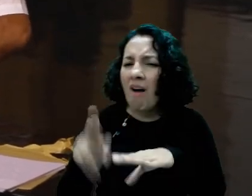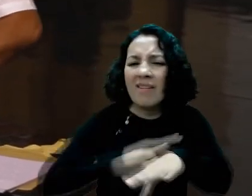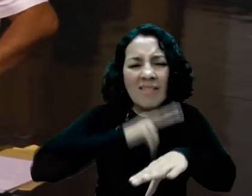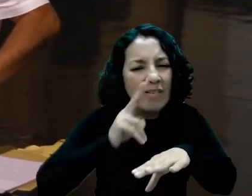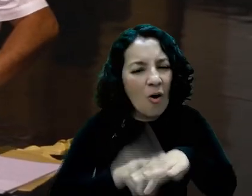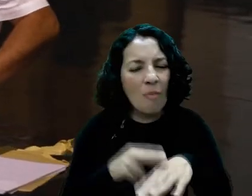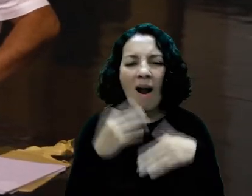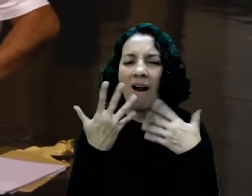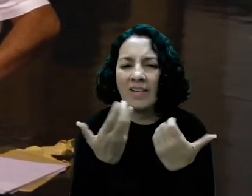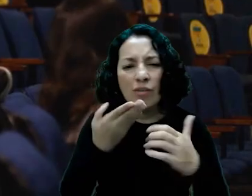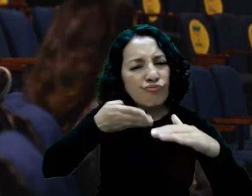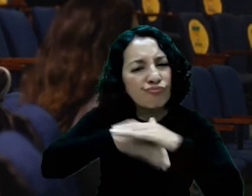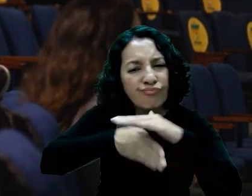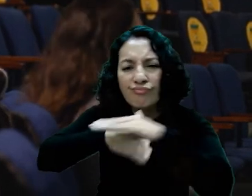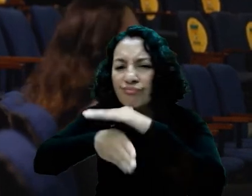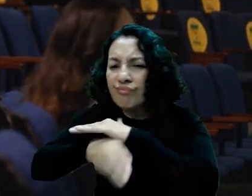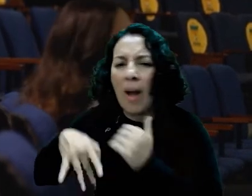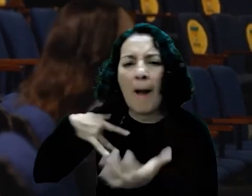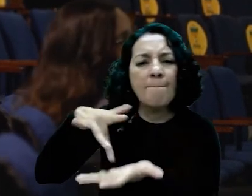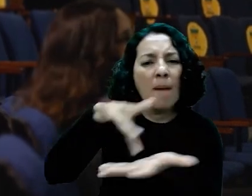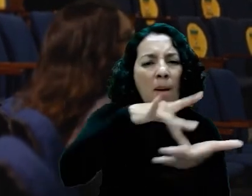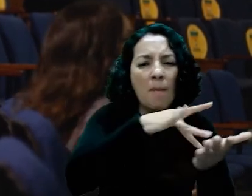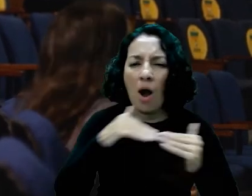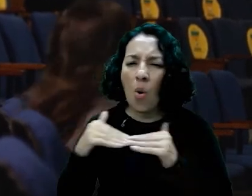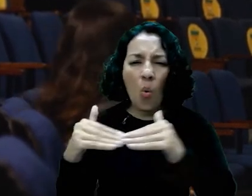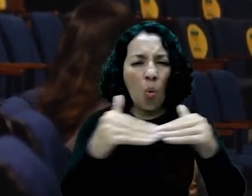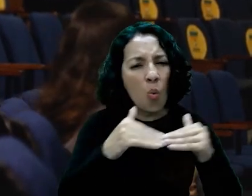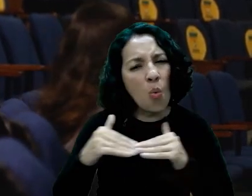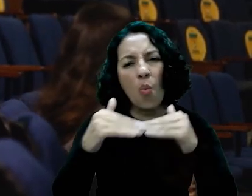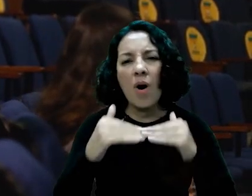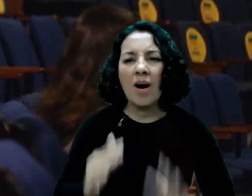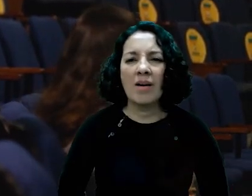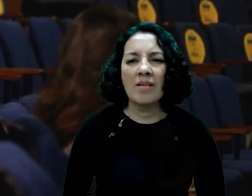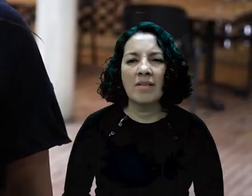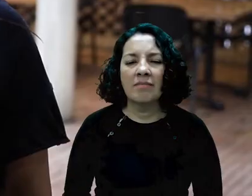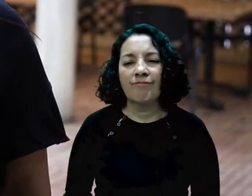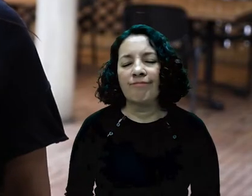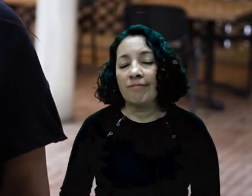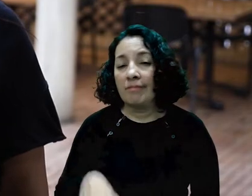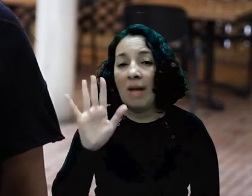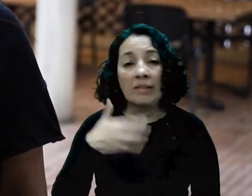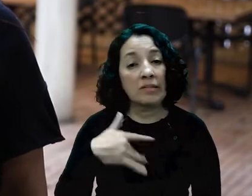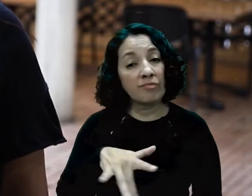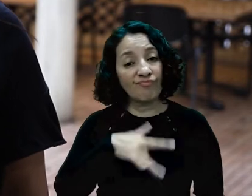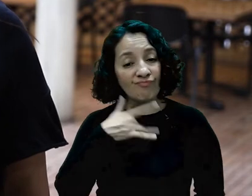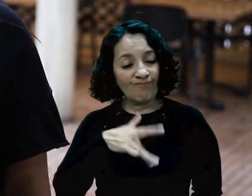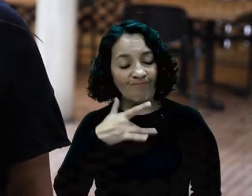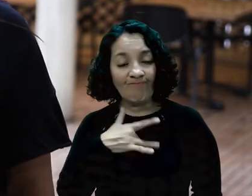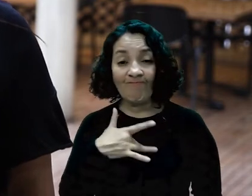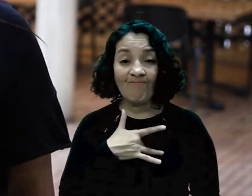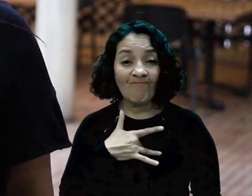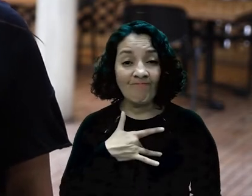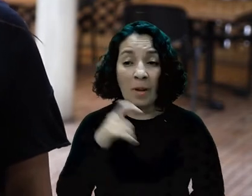corrientes que queremos participar igual que la demás población en todos los espacios. La principal actitudinal, hay gente que